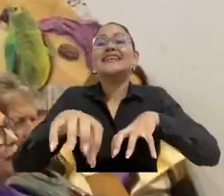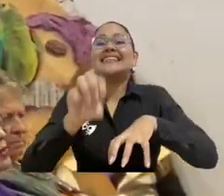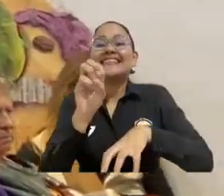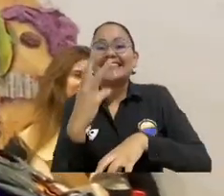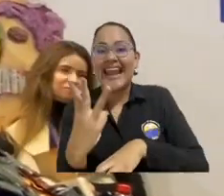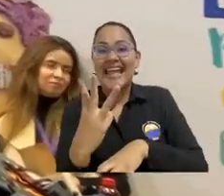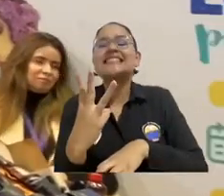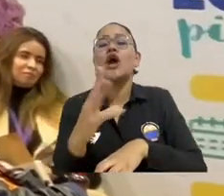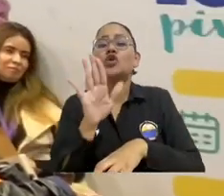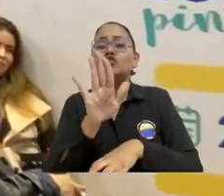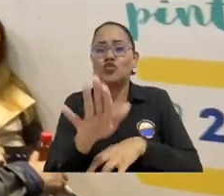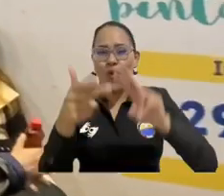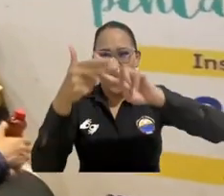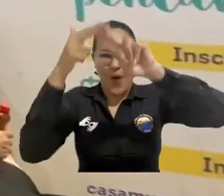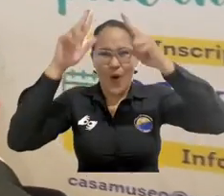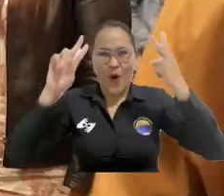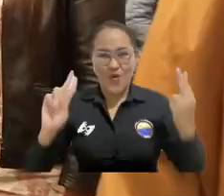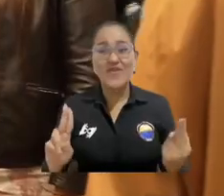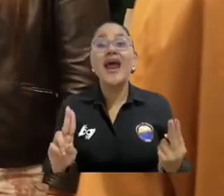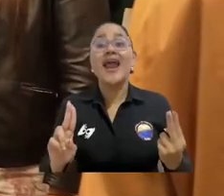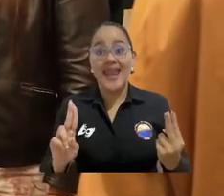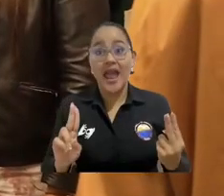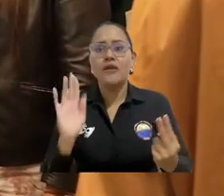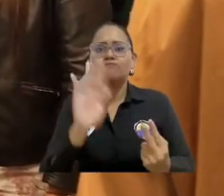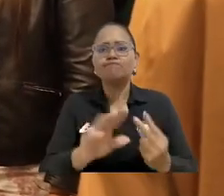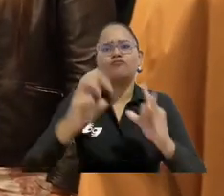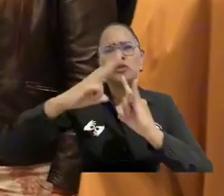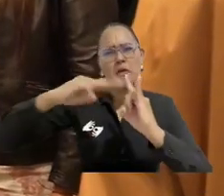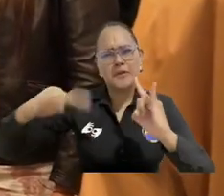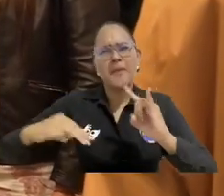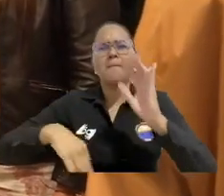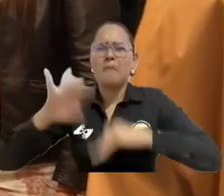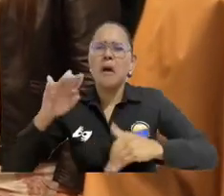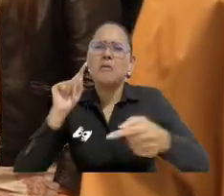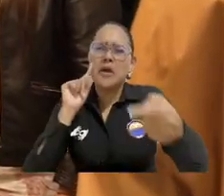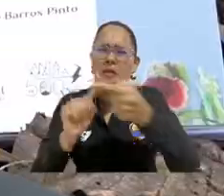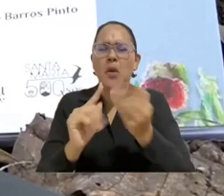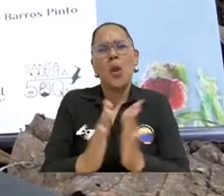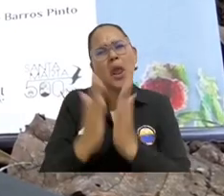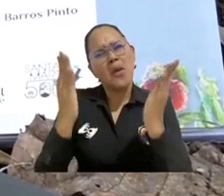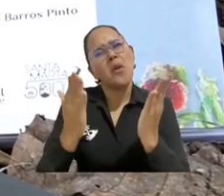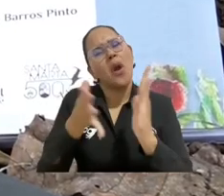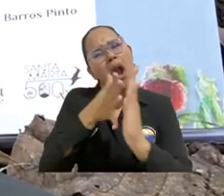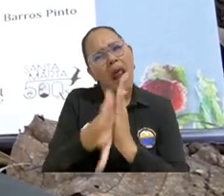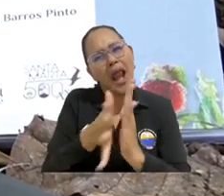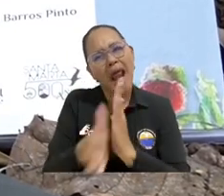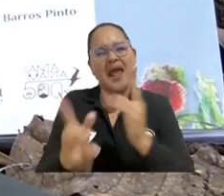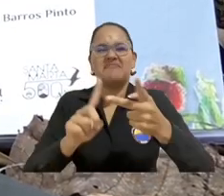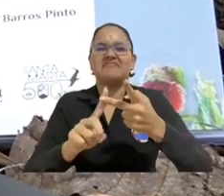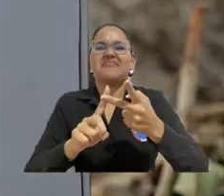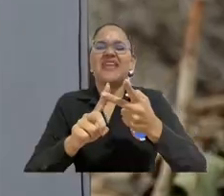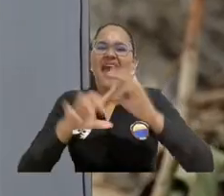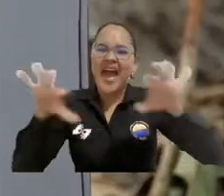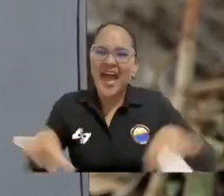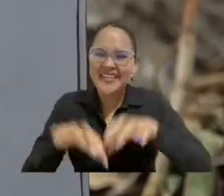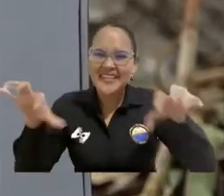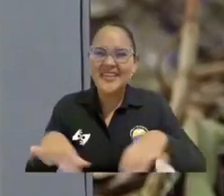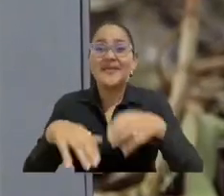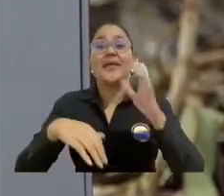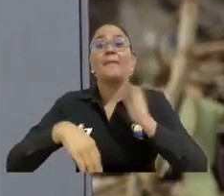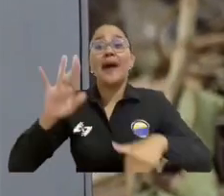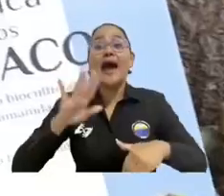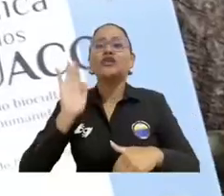Corferias, la editorial Unimagdalena tendrá exposición de obras, conversatorios y otras actividades, entre ellas la presentación de la